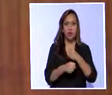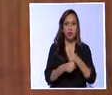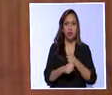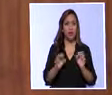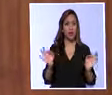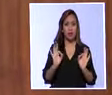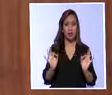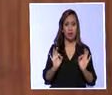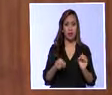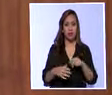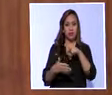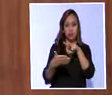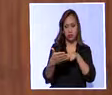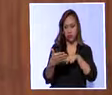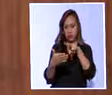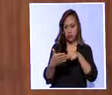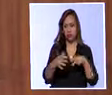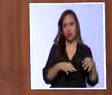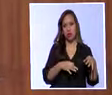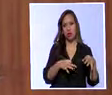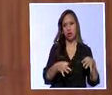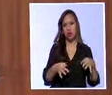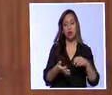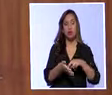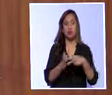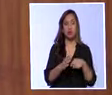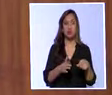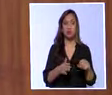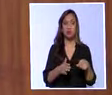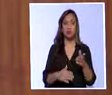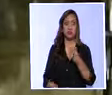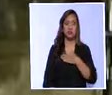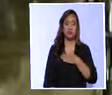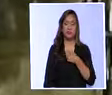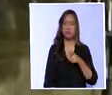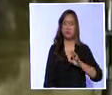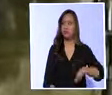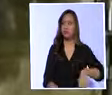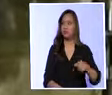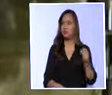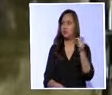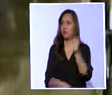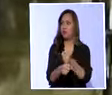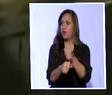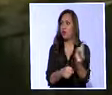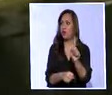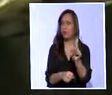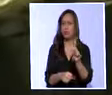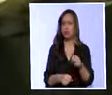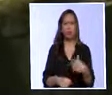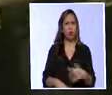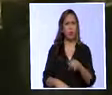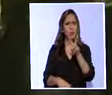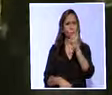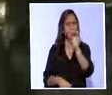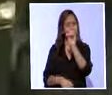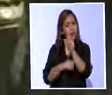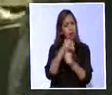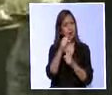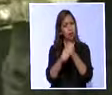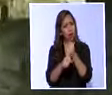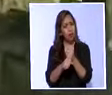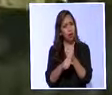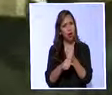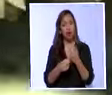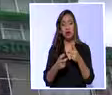mismo? Porque ya nos ven en mora, como que somos unos criminales. Así pasaron 20 años, 20 años